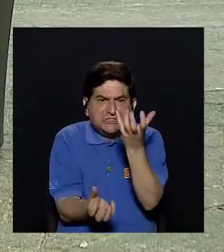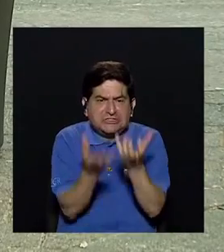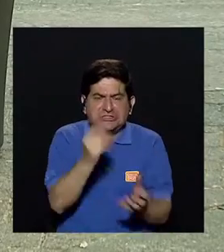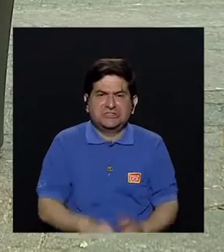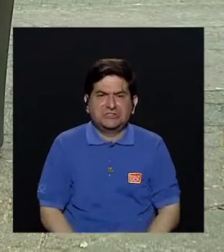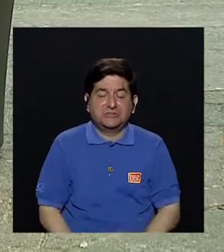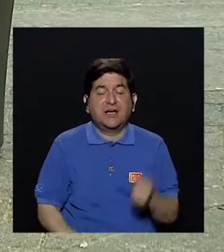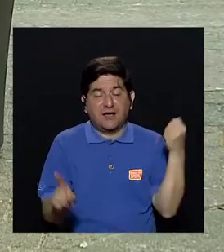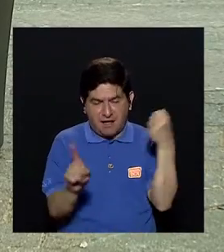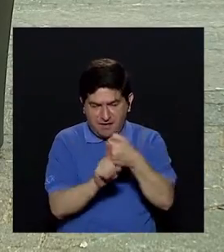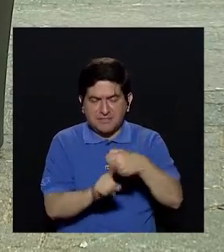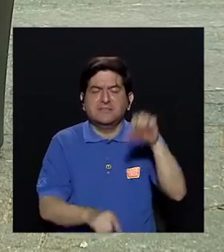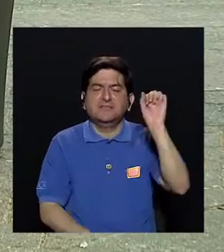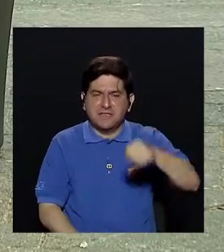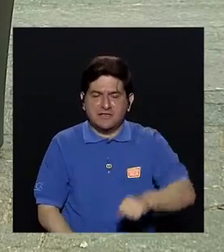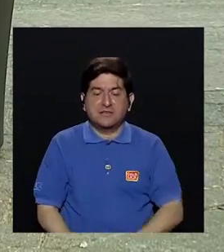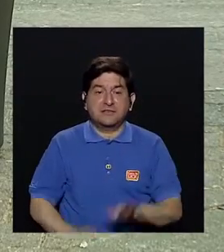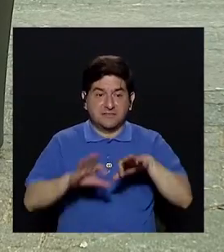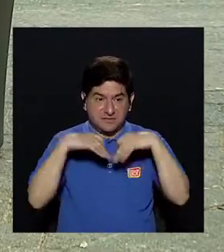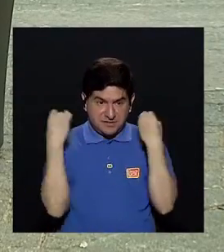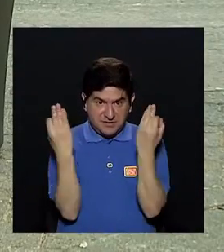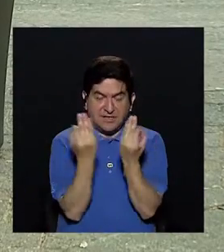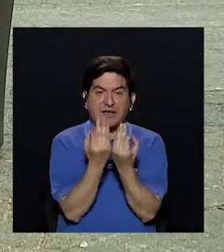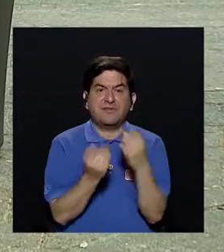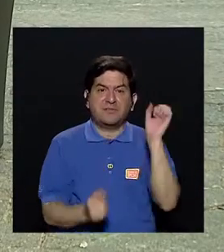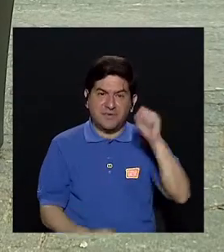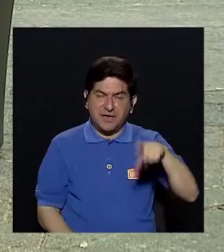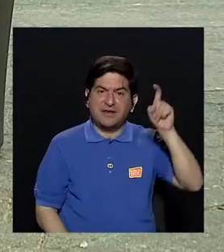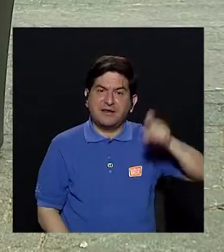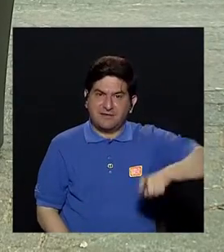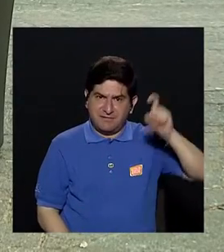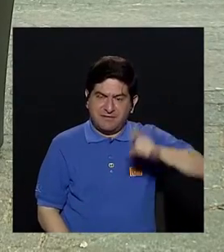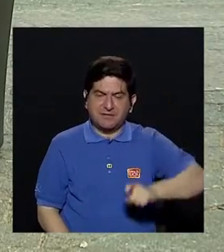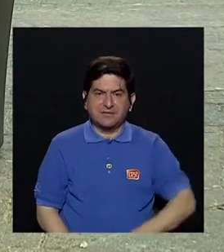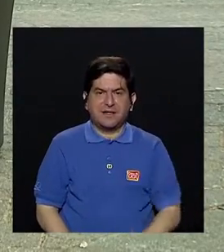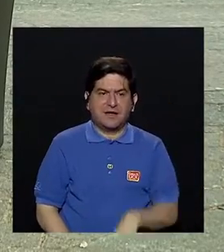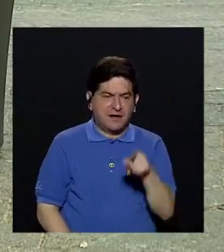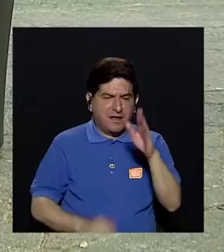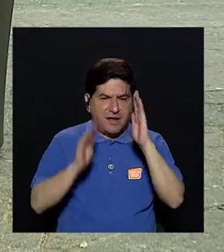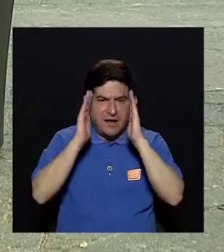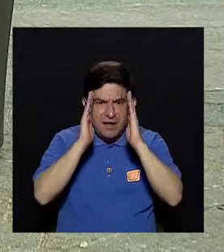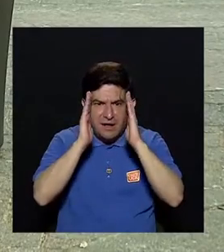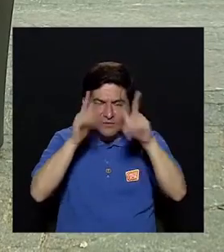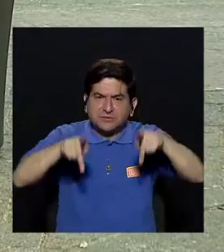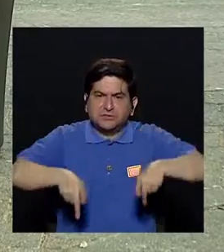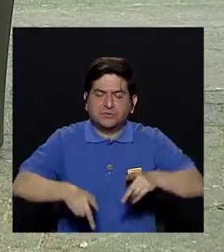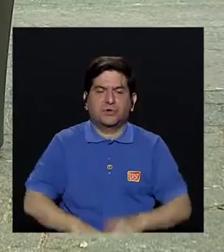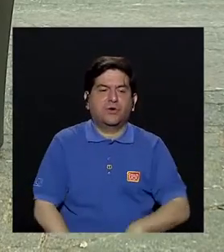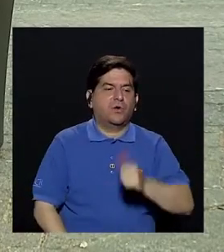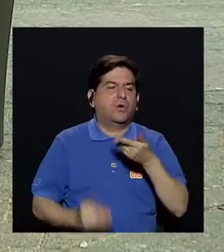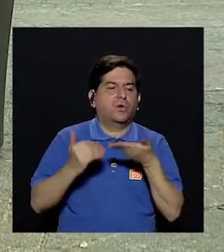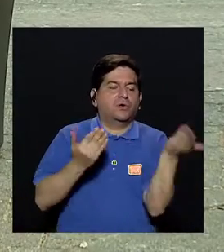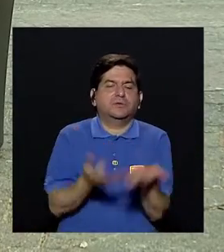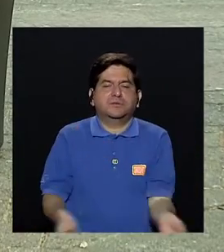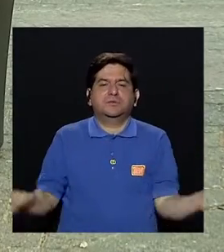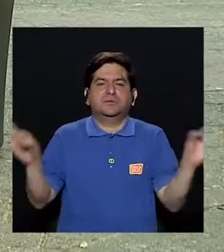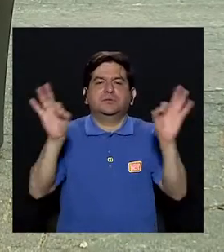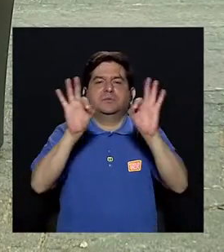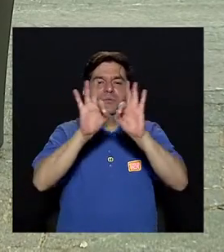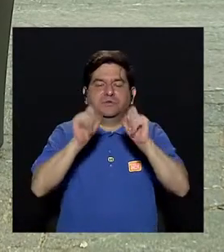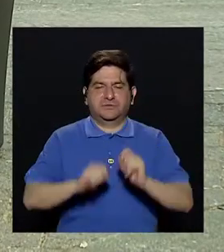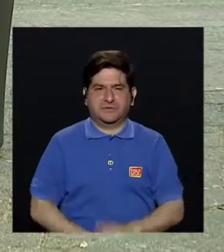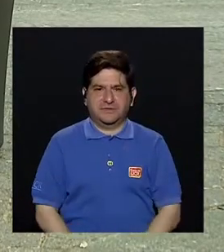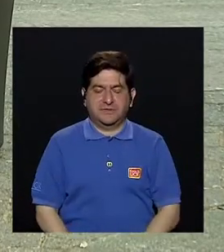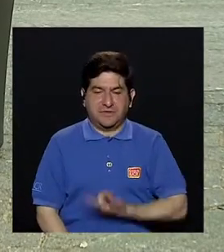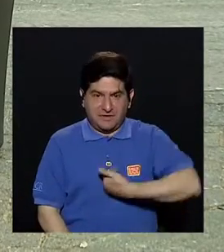ponerlo de alguna manera. Entonces, realmente la familia sí amerita estar muy al cuidado de estas personas. Otra cosa importante en